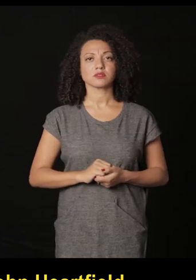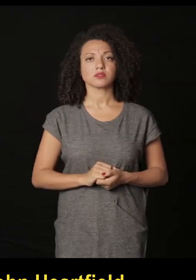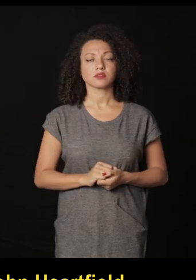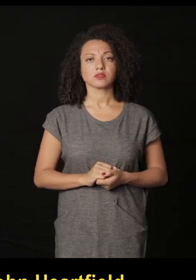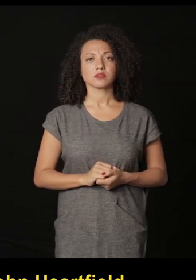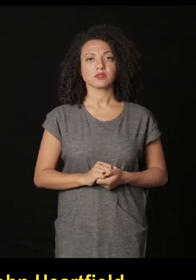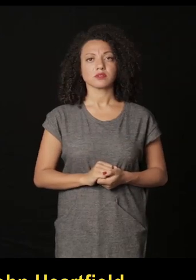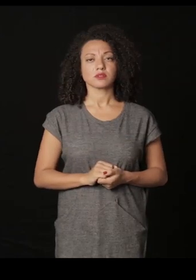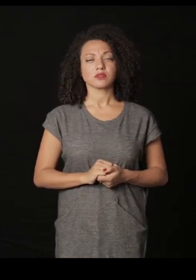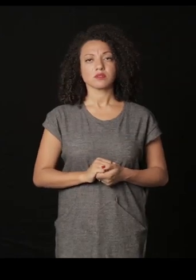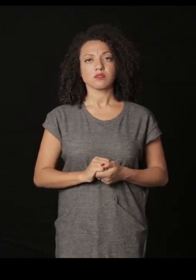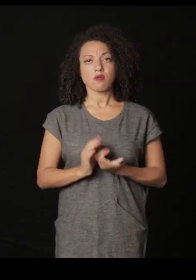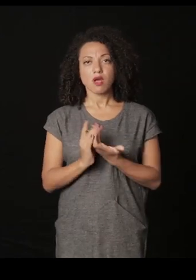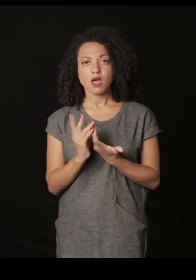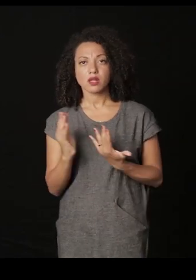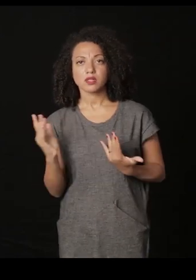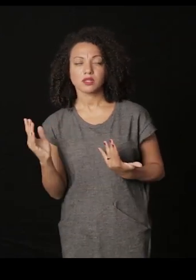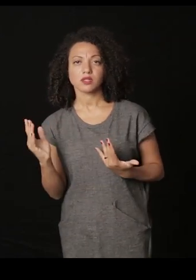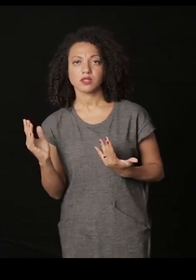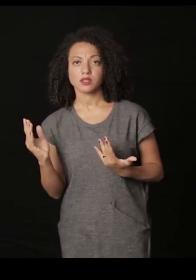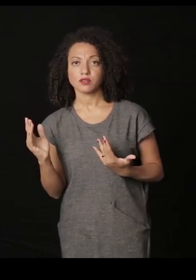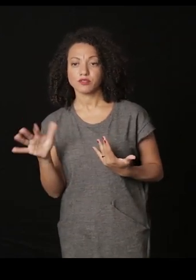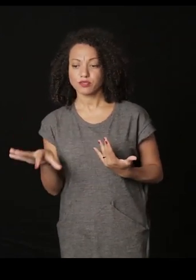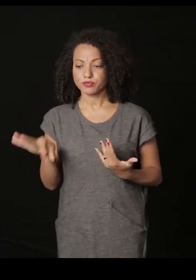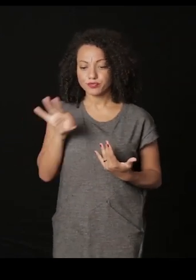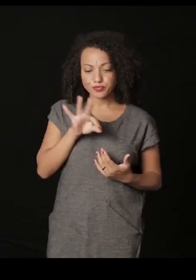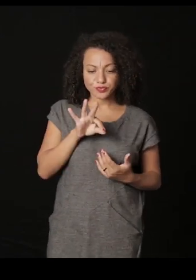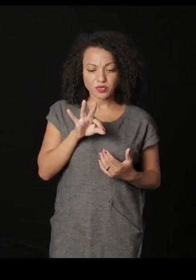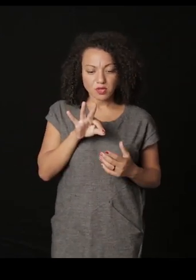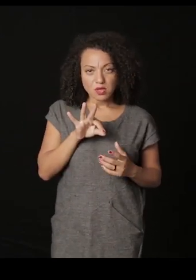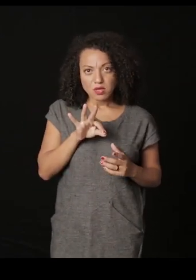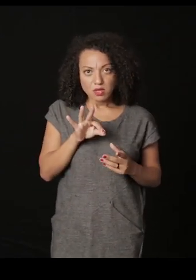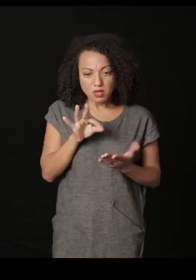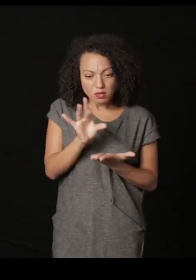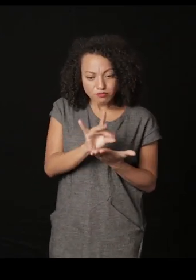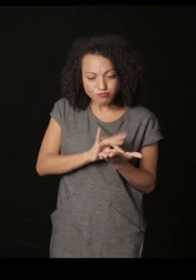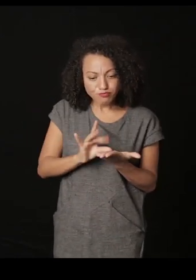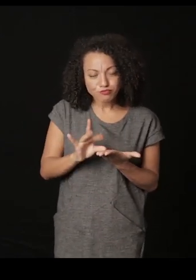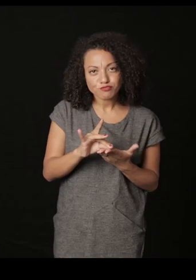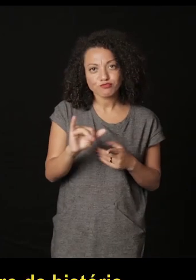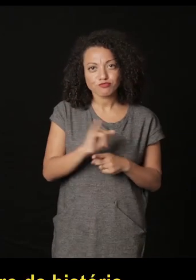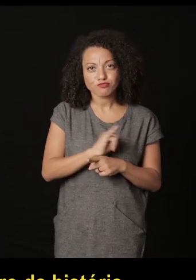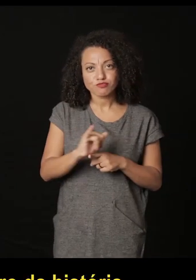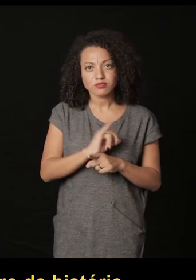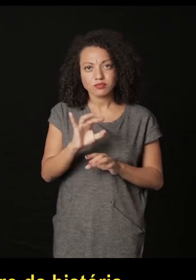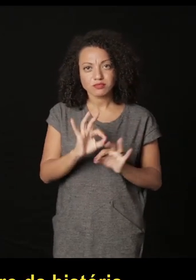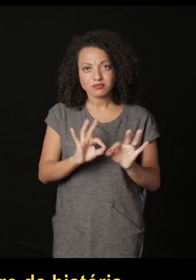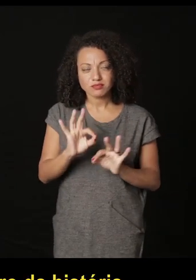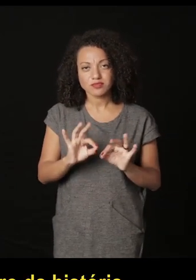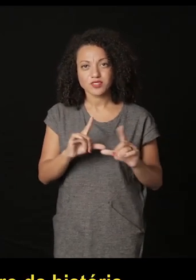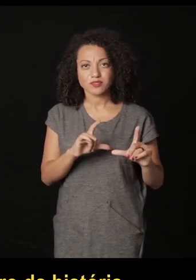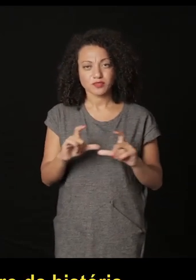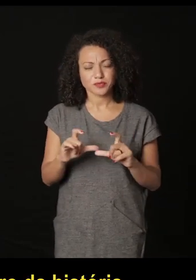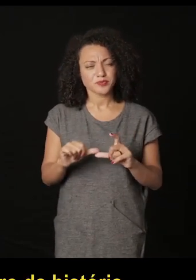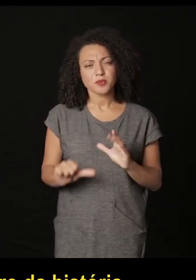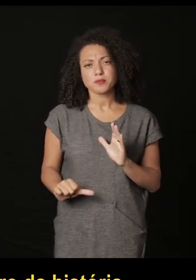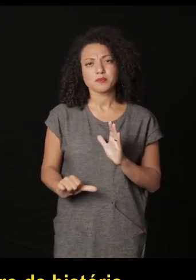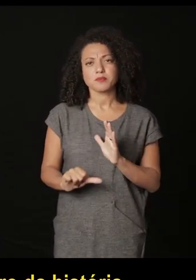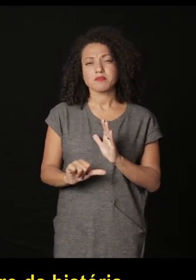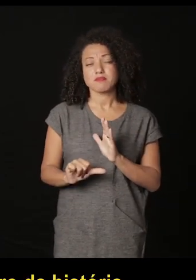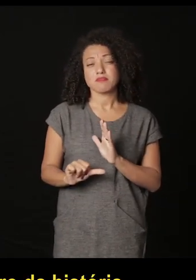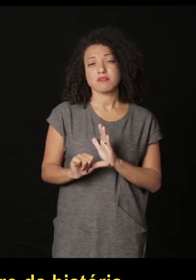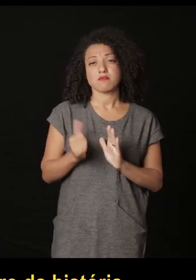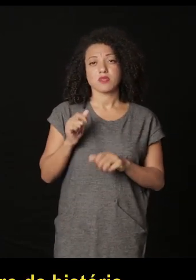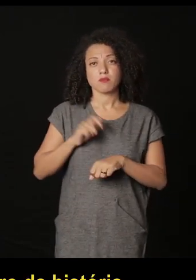producido constituyen arquivos para producir sus colagens así es un primer